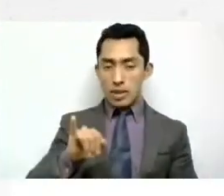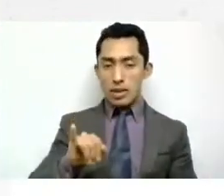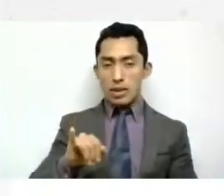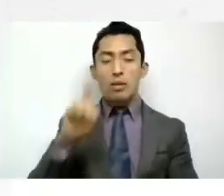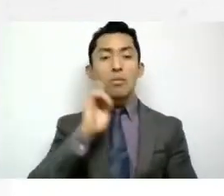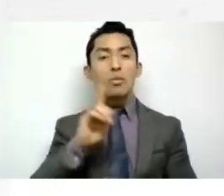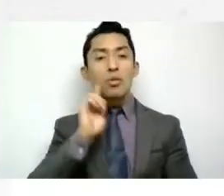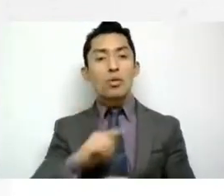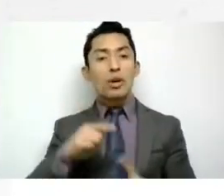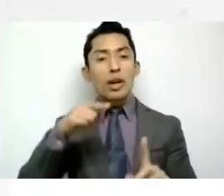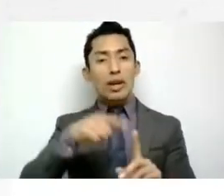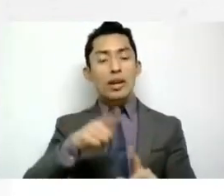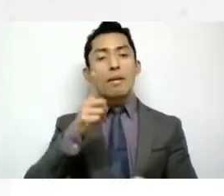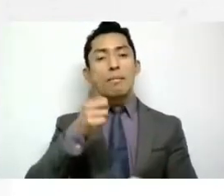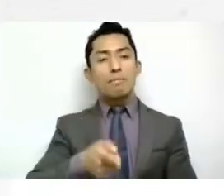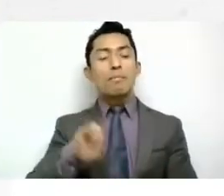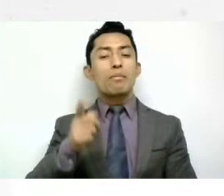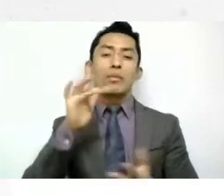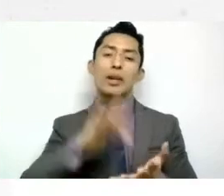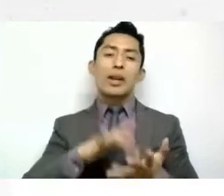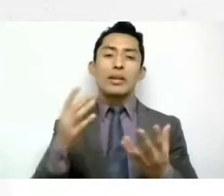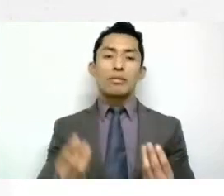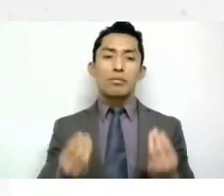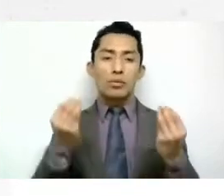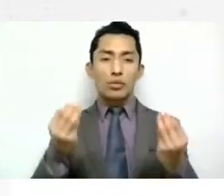En primer término, Noemí, muchas gracias.